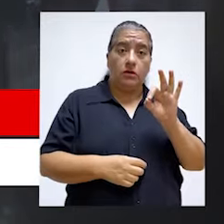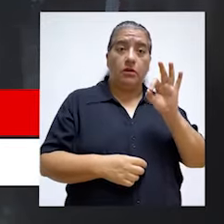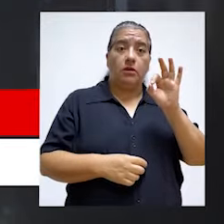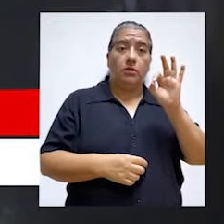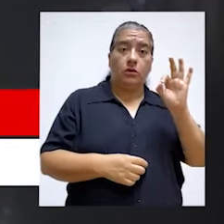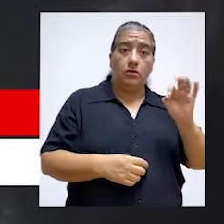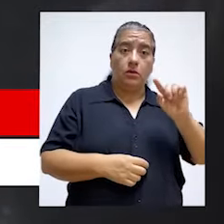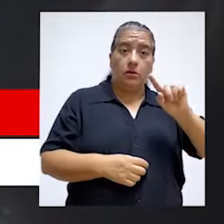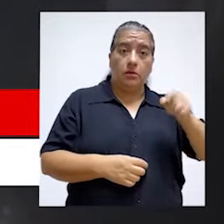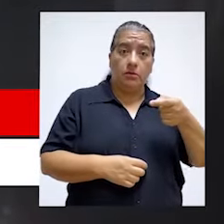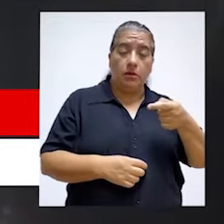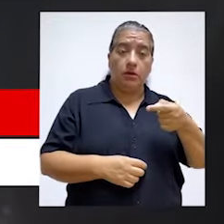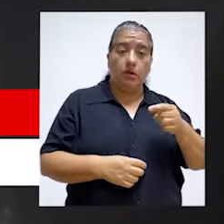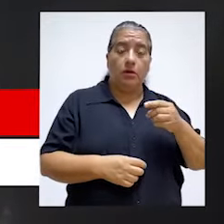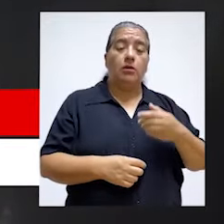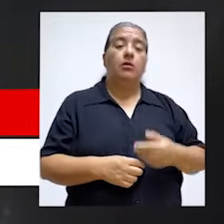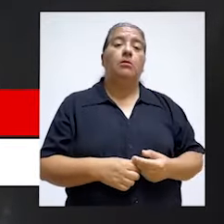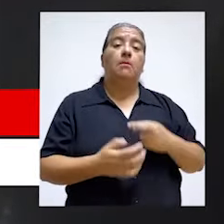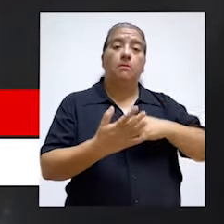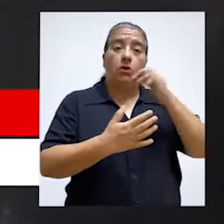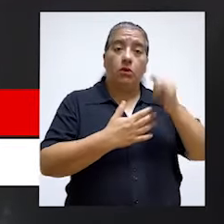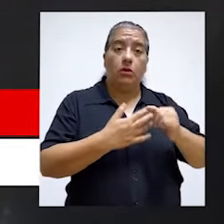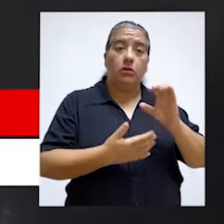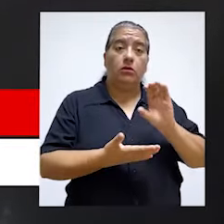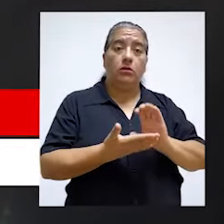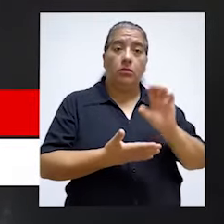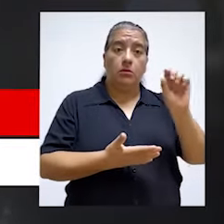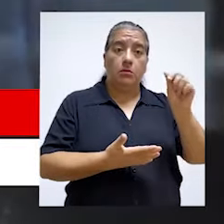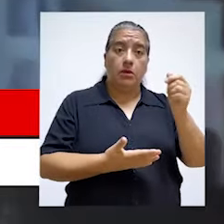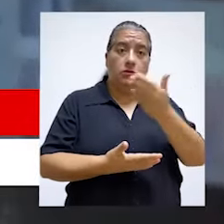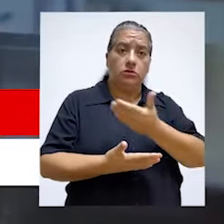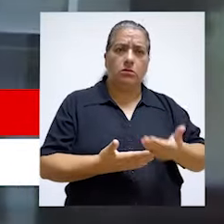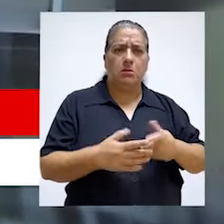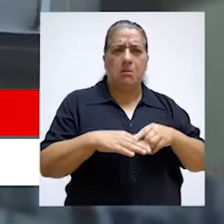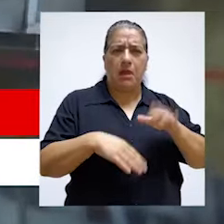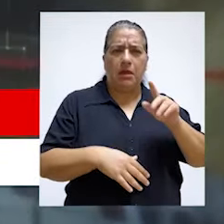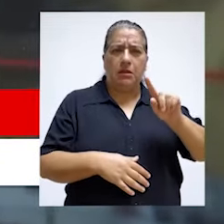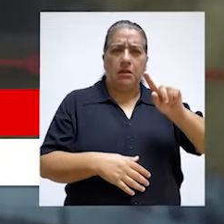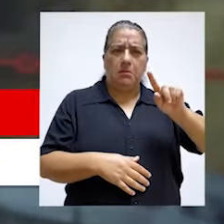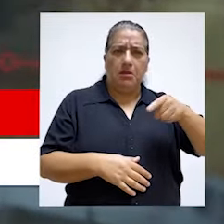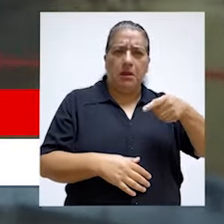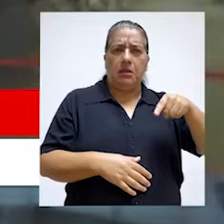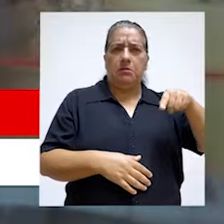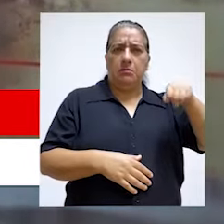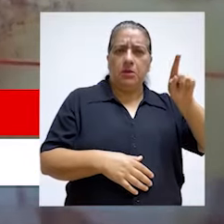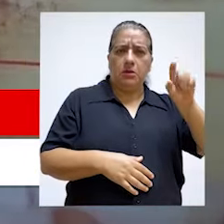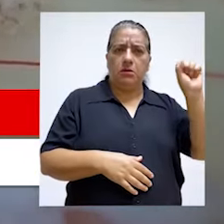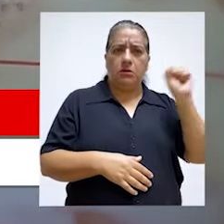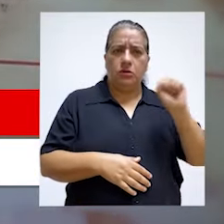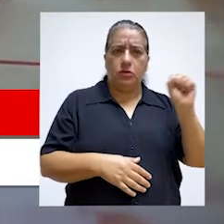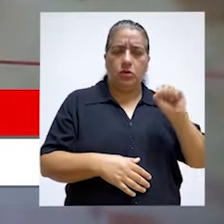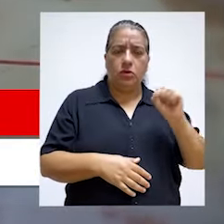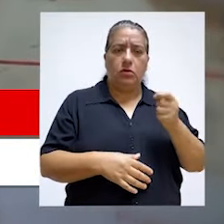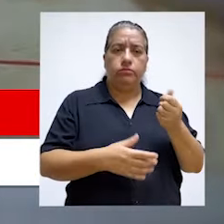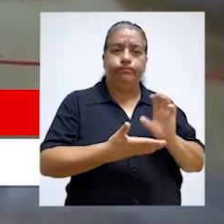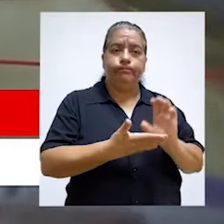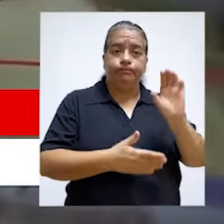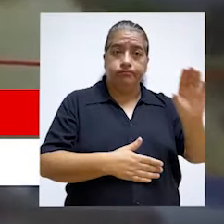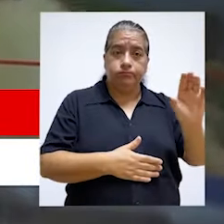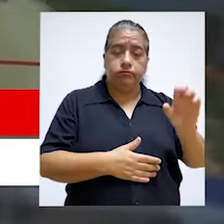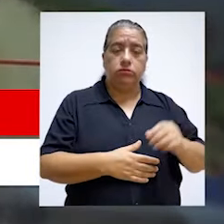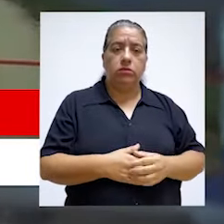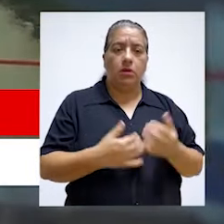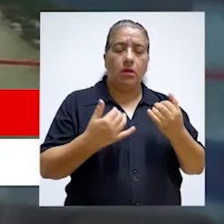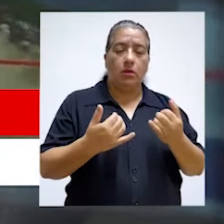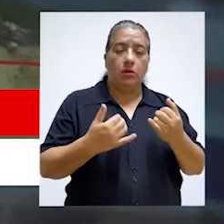activos por más de mil de miles de millones de soles de inversión, de los cuales apenas tenemos el 27